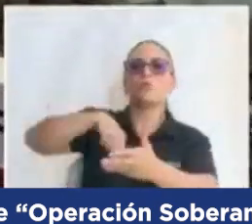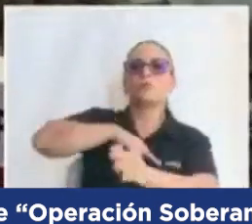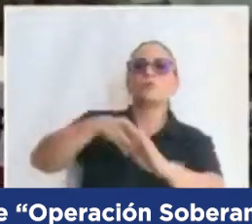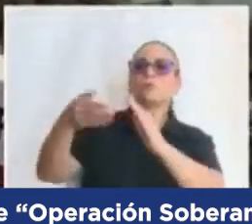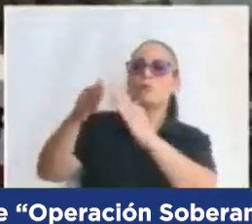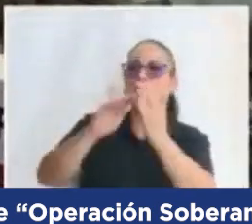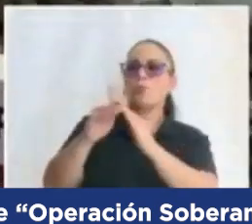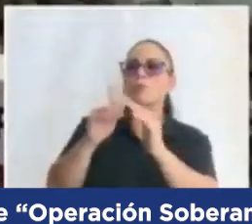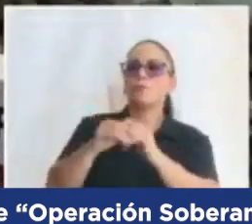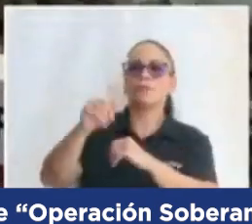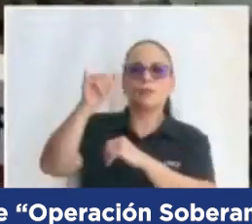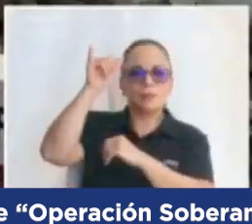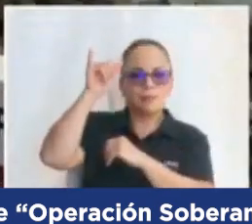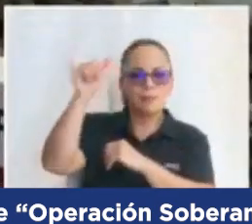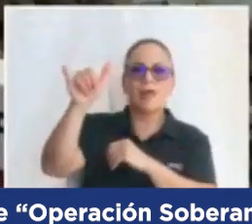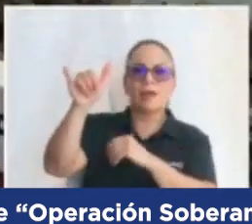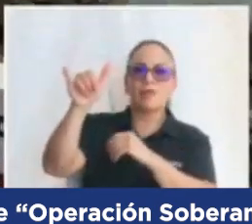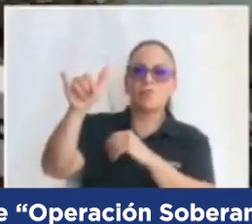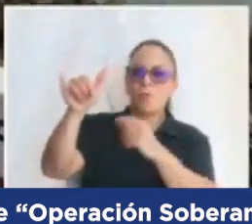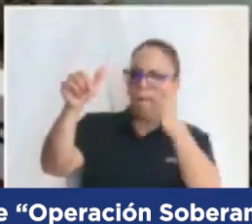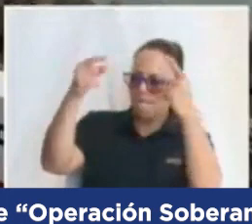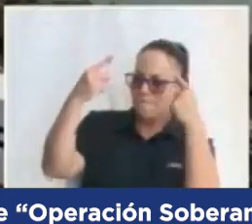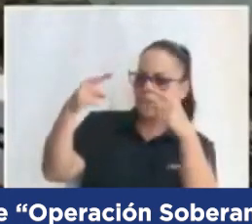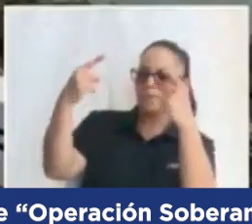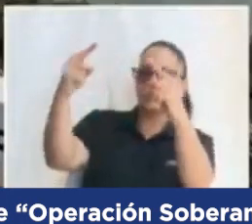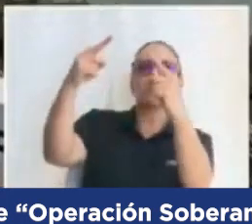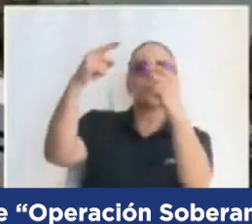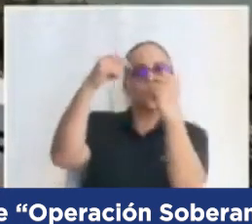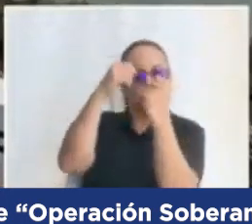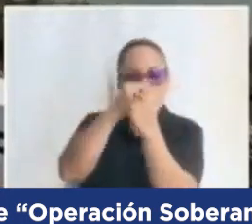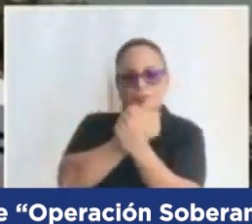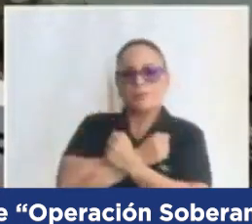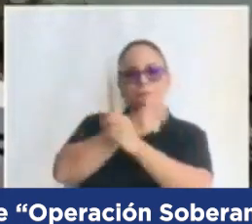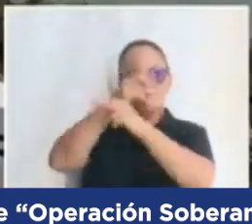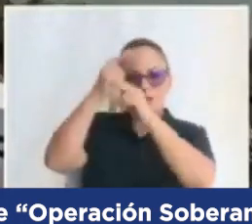eterno prestigio, estima y honor